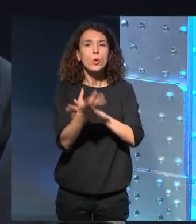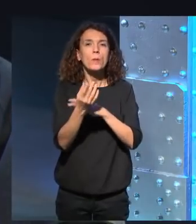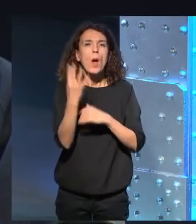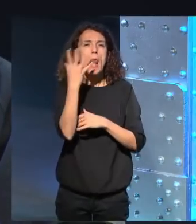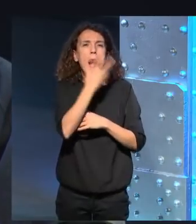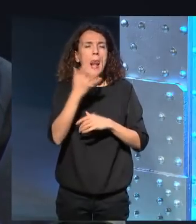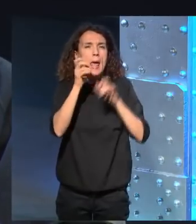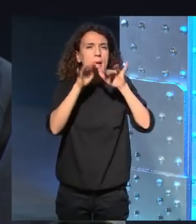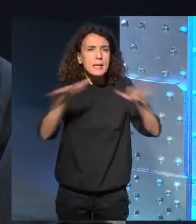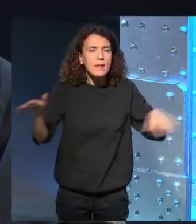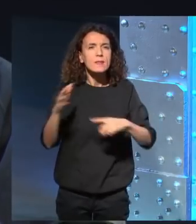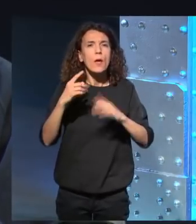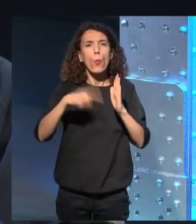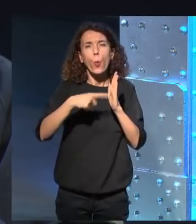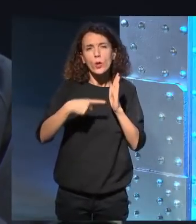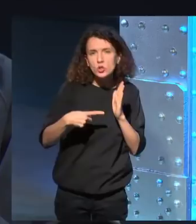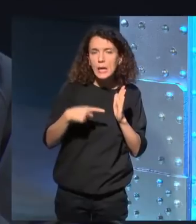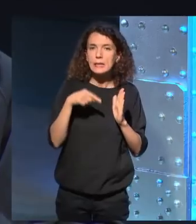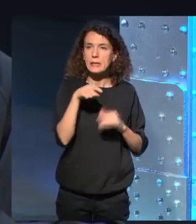leyendas en la ciudad de Buenos Aires